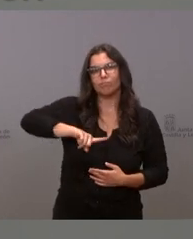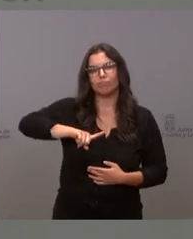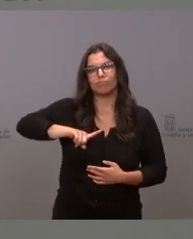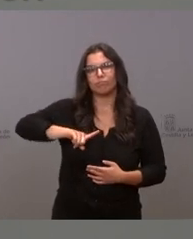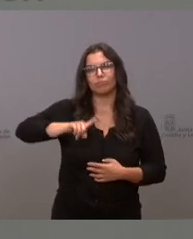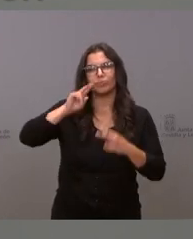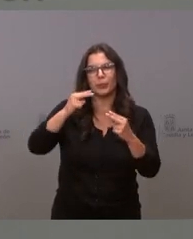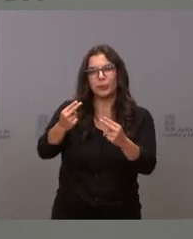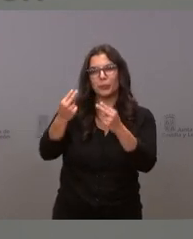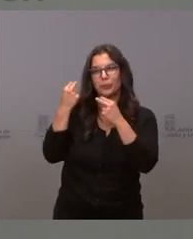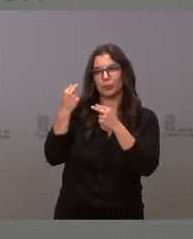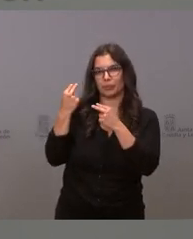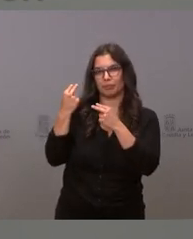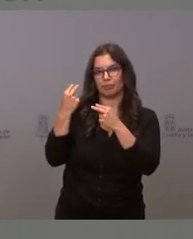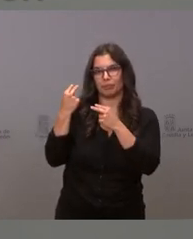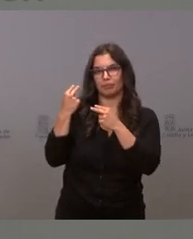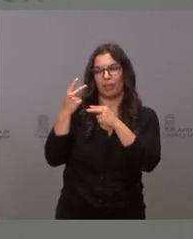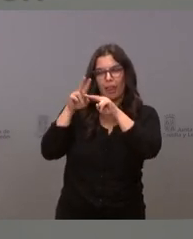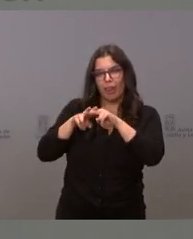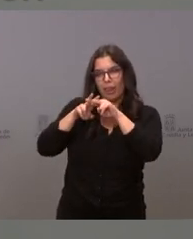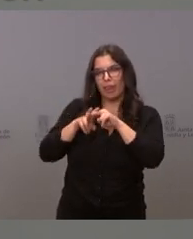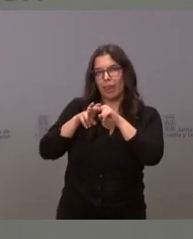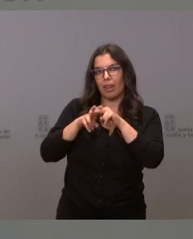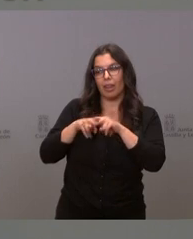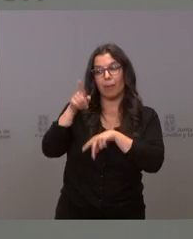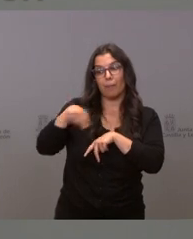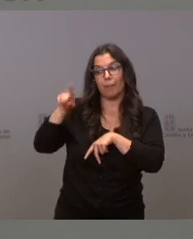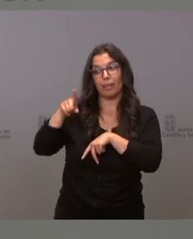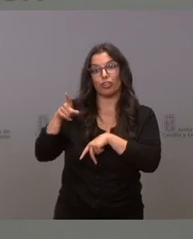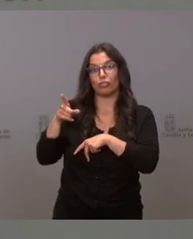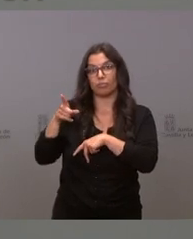lo que dijeron de nosotros sus hombres de confianza